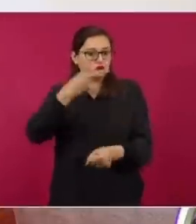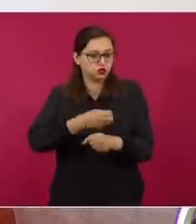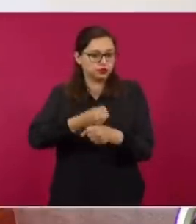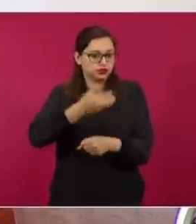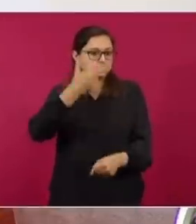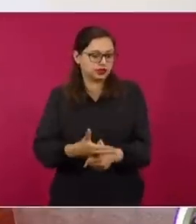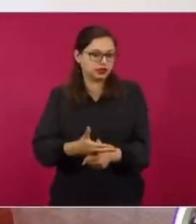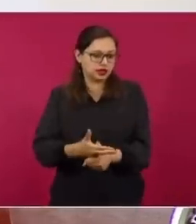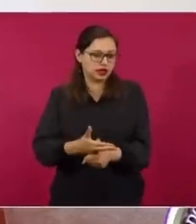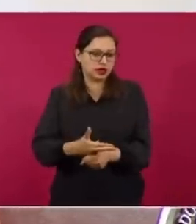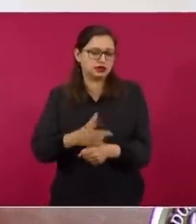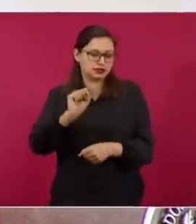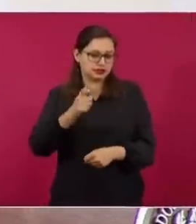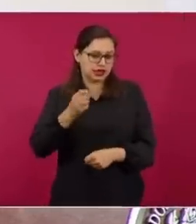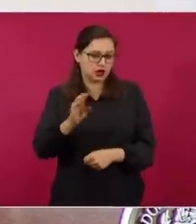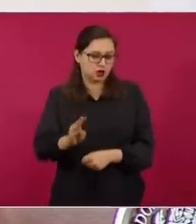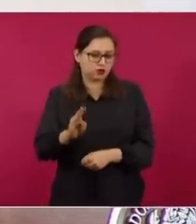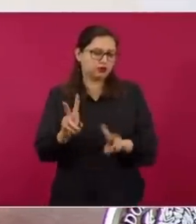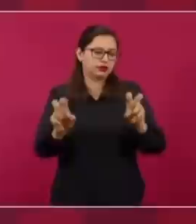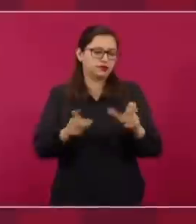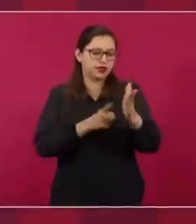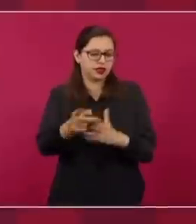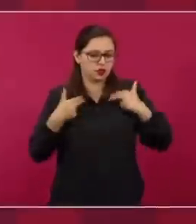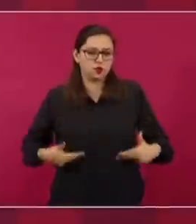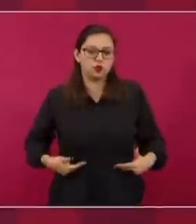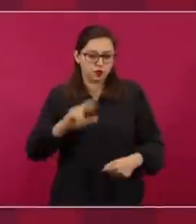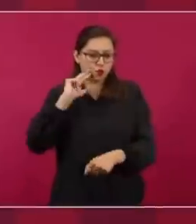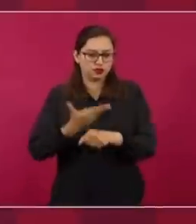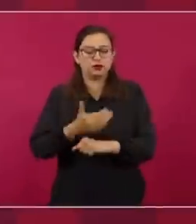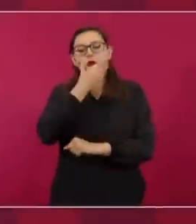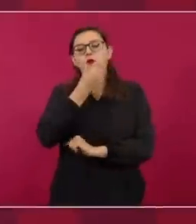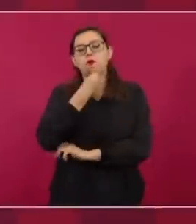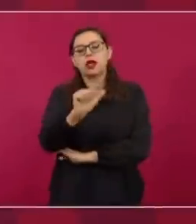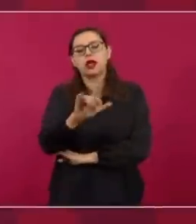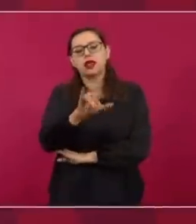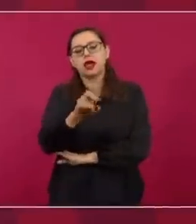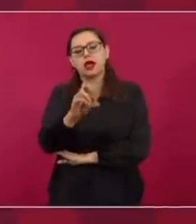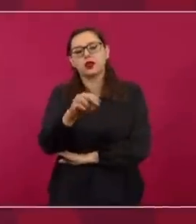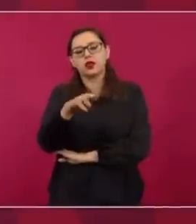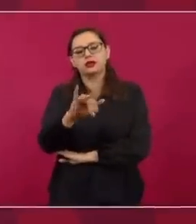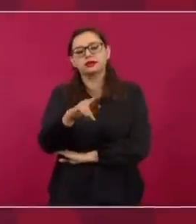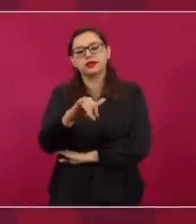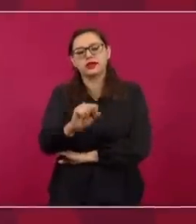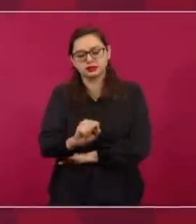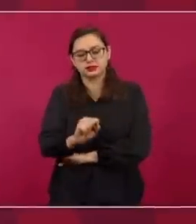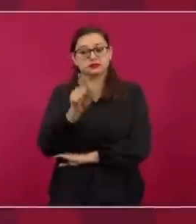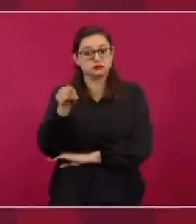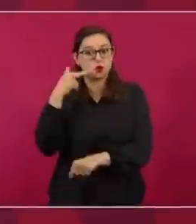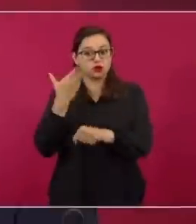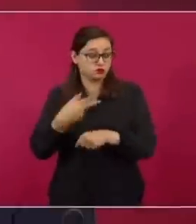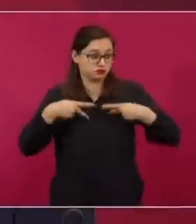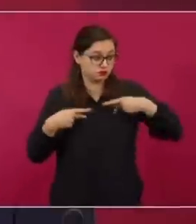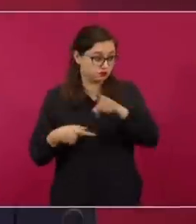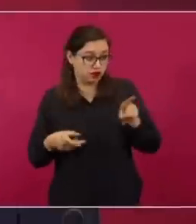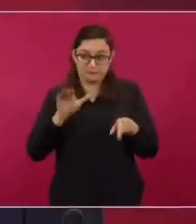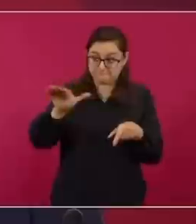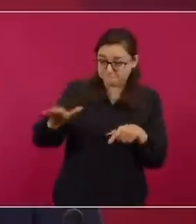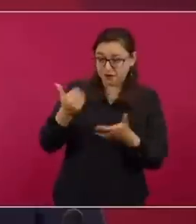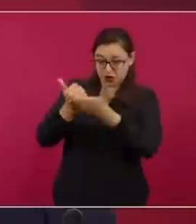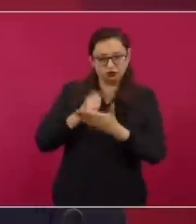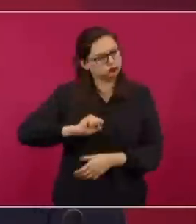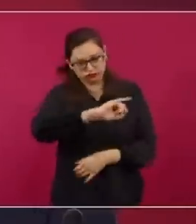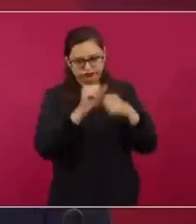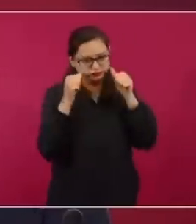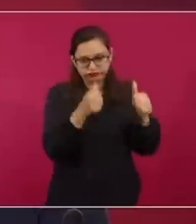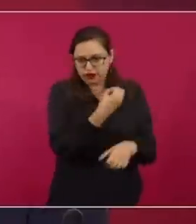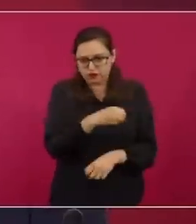Subsecretaría de Gobernación, encargada de Derechos Humanos, Alejandro Encinas, todo el que solicita apoyo, es nuestra obligación. Nada más